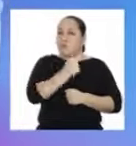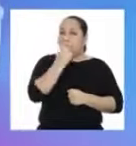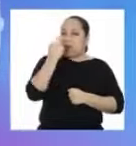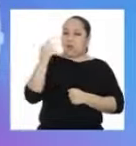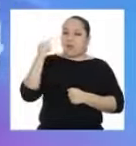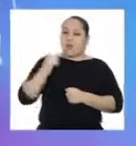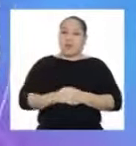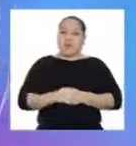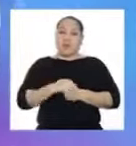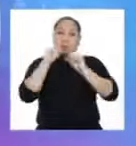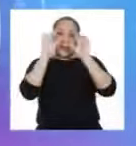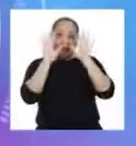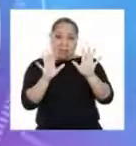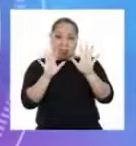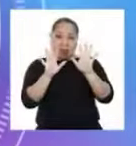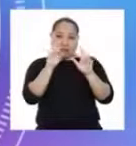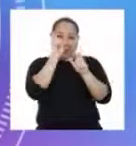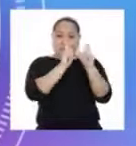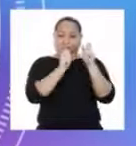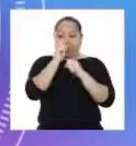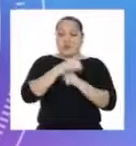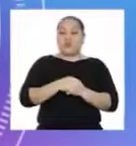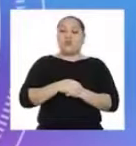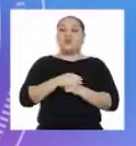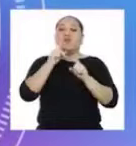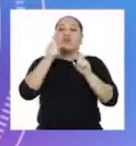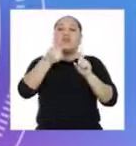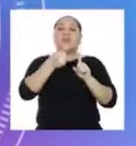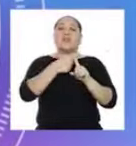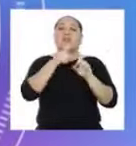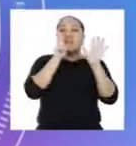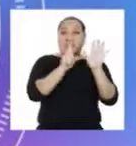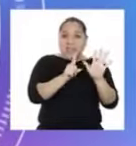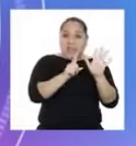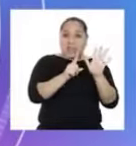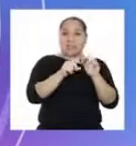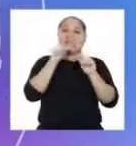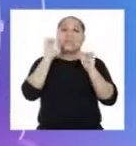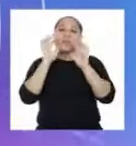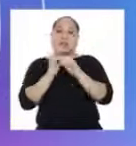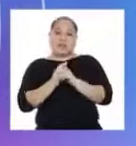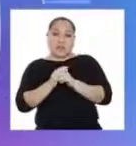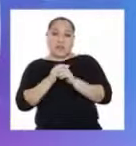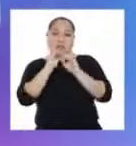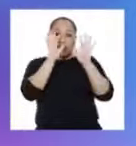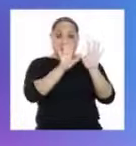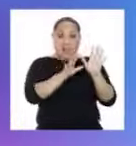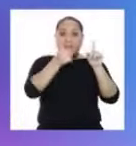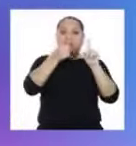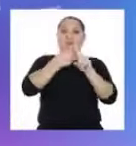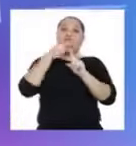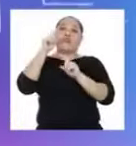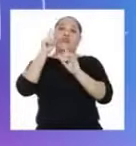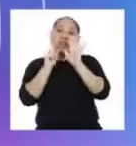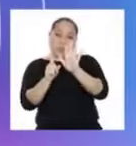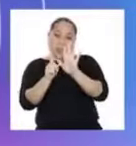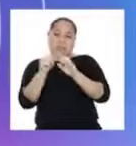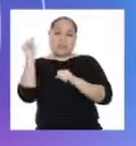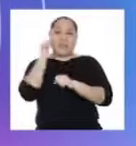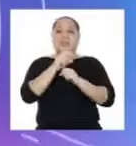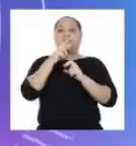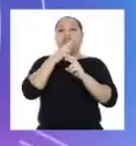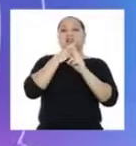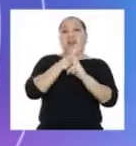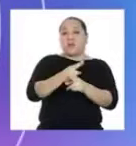Como cada ícono equivale a 10 personas, sumamos seis veces, es decir, 10 por 6,